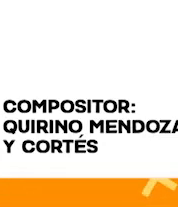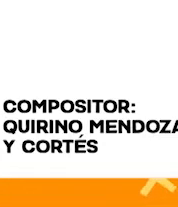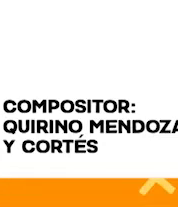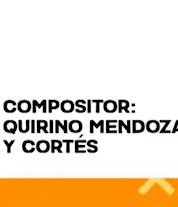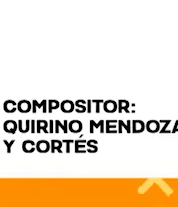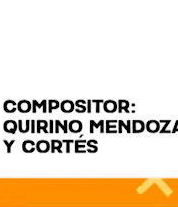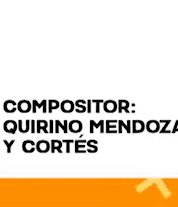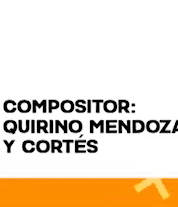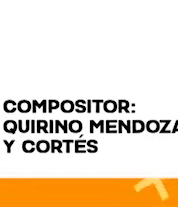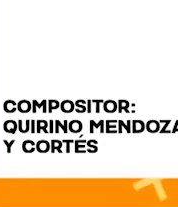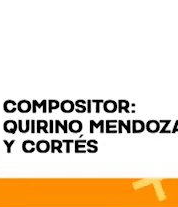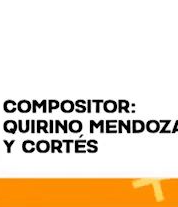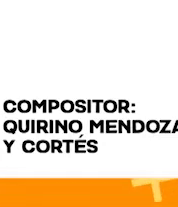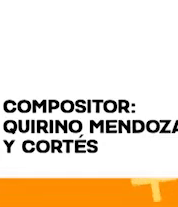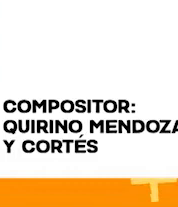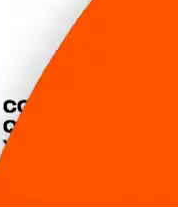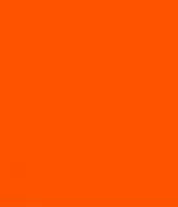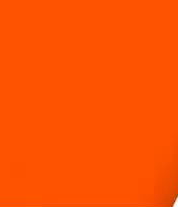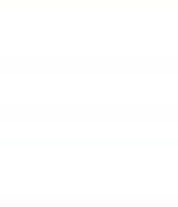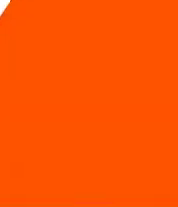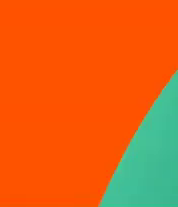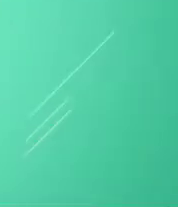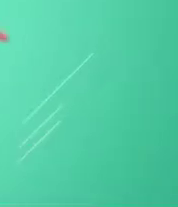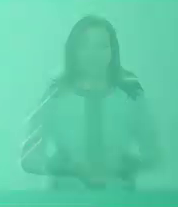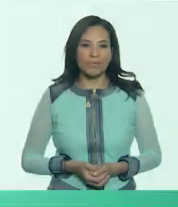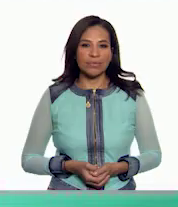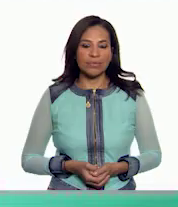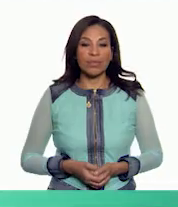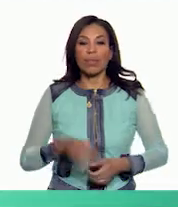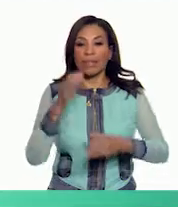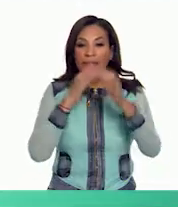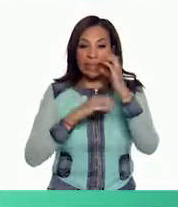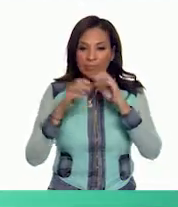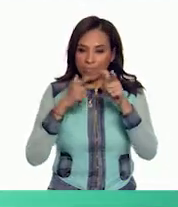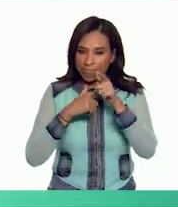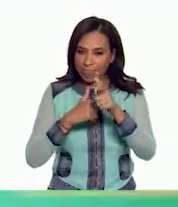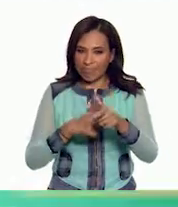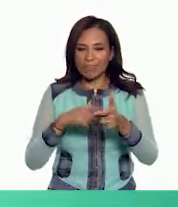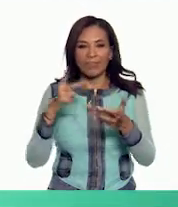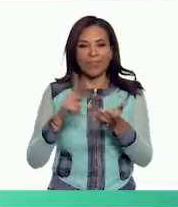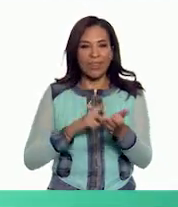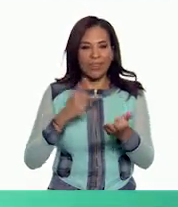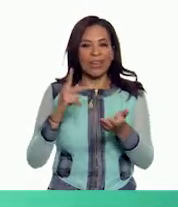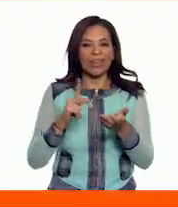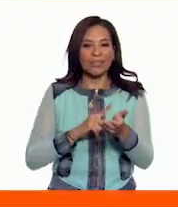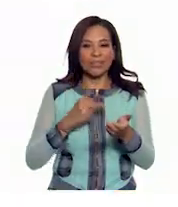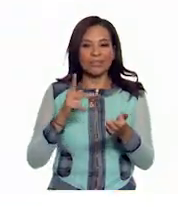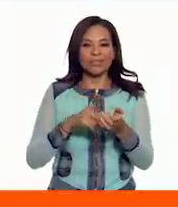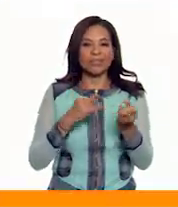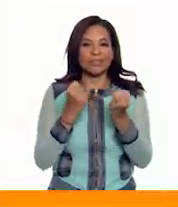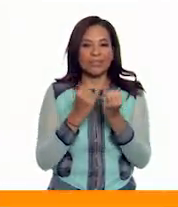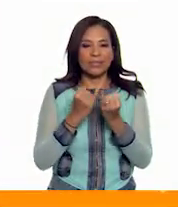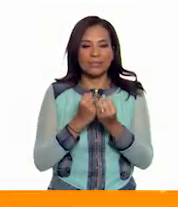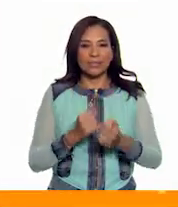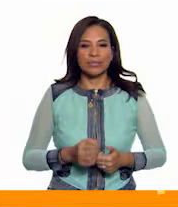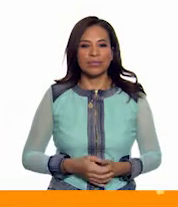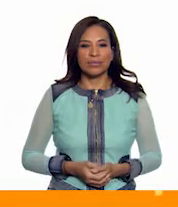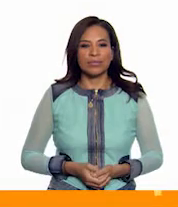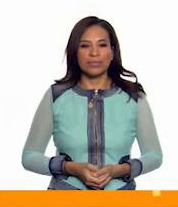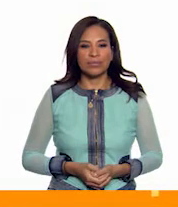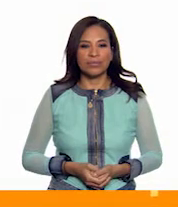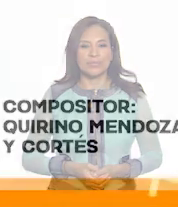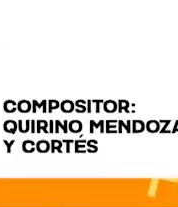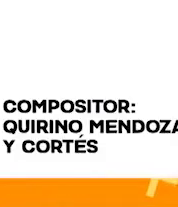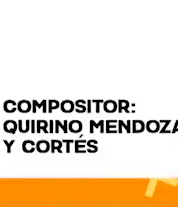los corazones Y la canción sigue y repite el coro que es Ay,